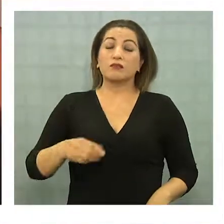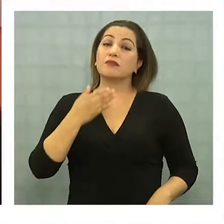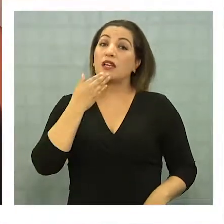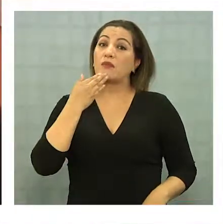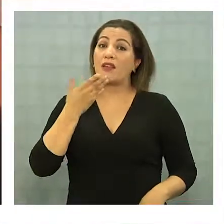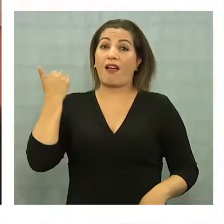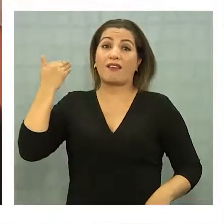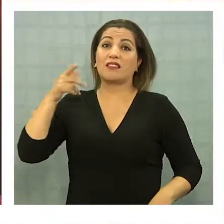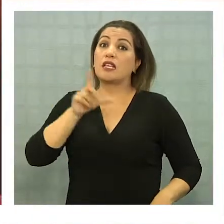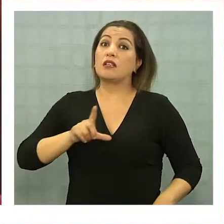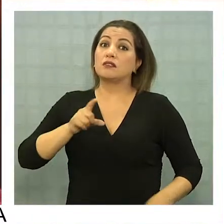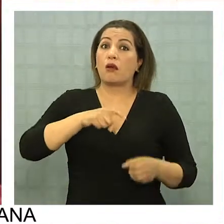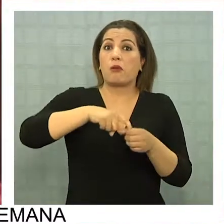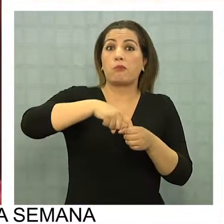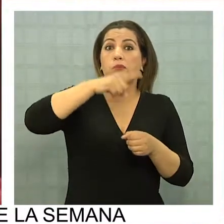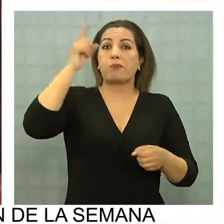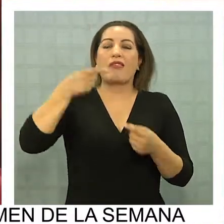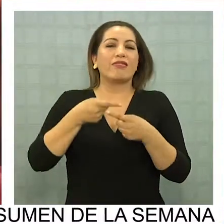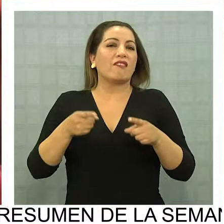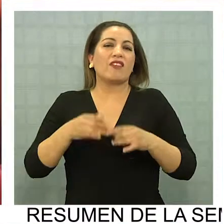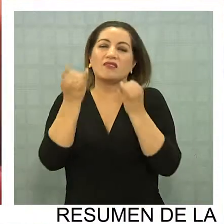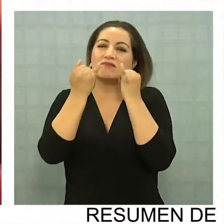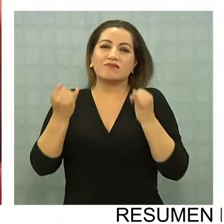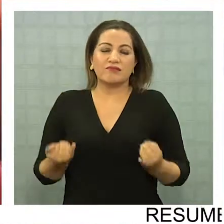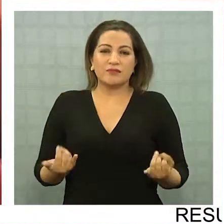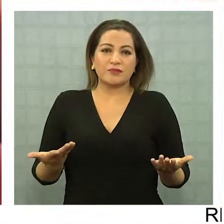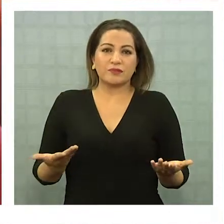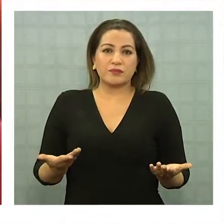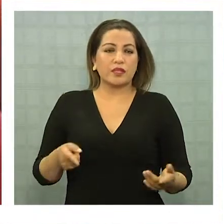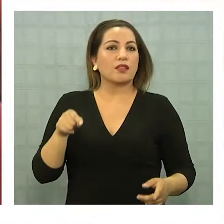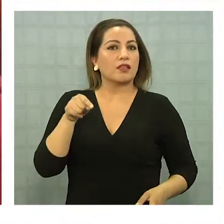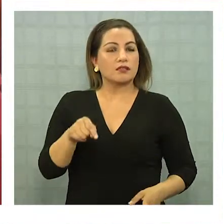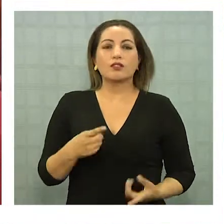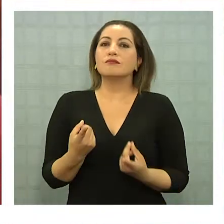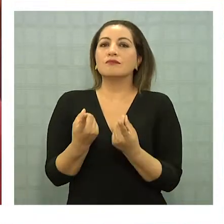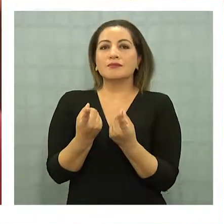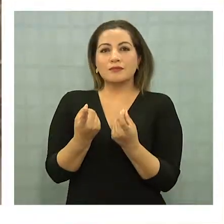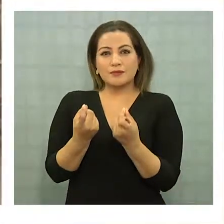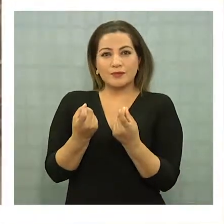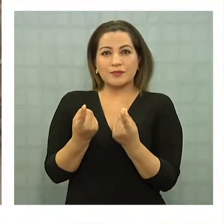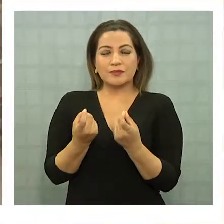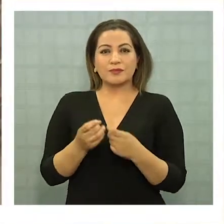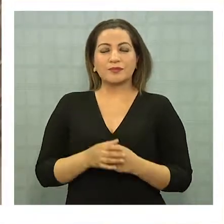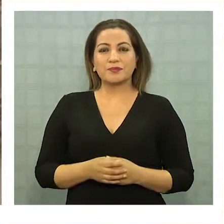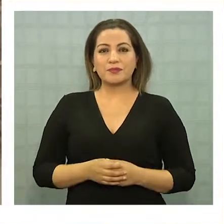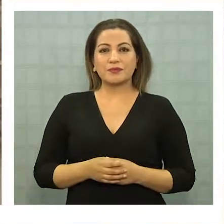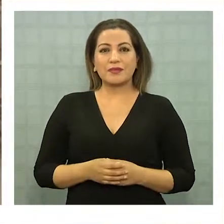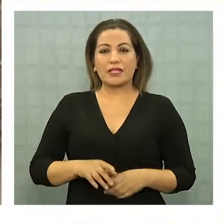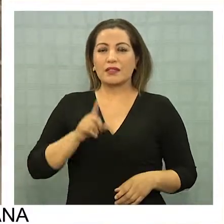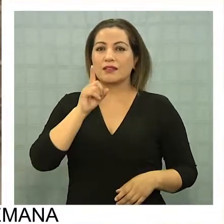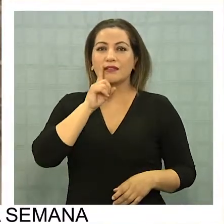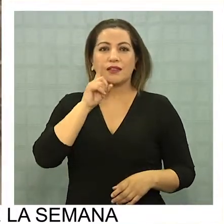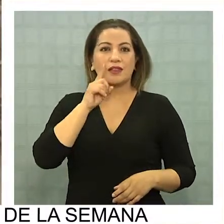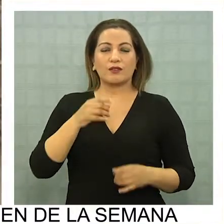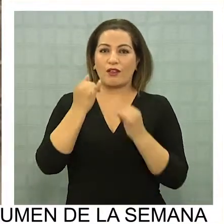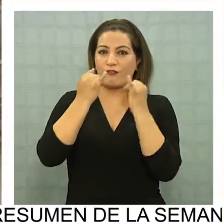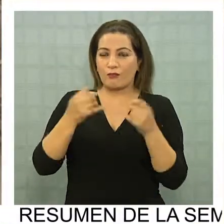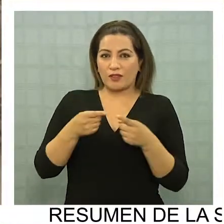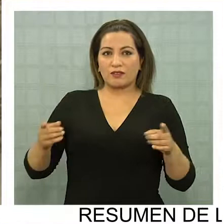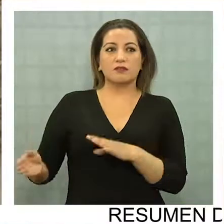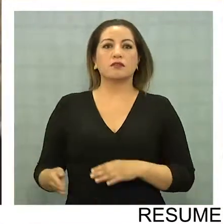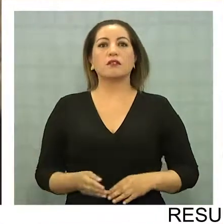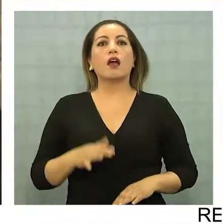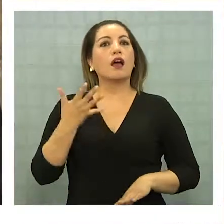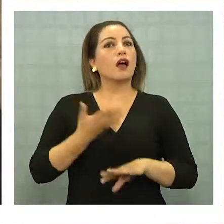son jóvenes que han desertado del sistema escolar, aunque por distintas razones, ¿no es cierto?, y que por lo tanto necesitan tener una